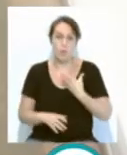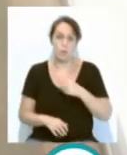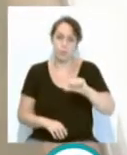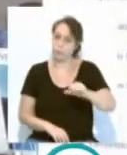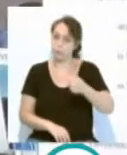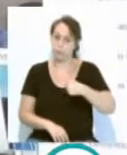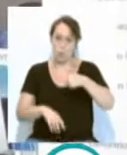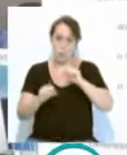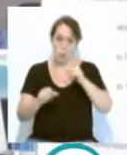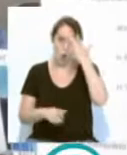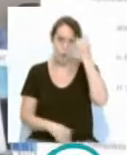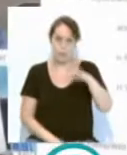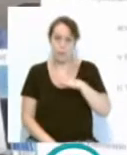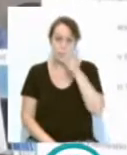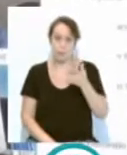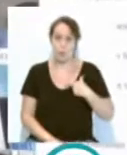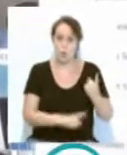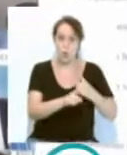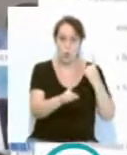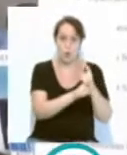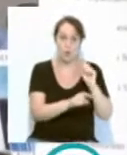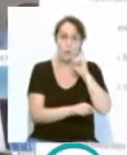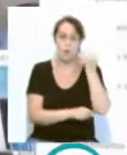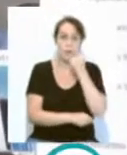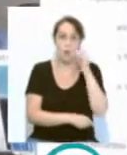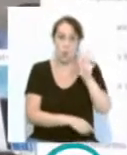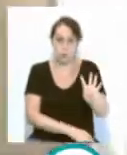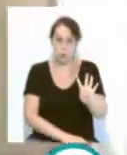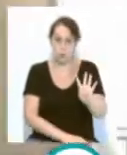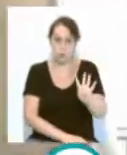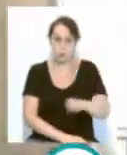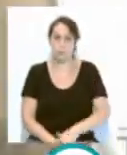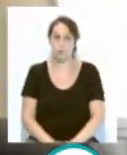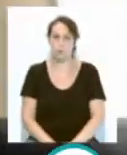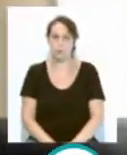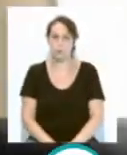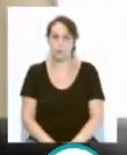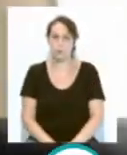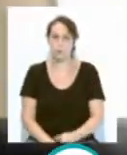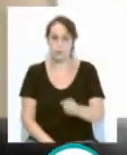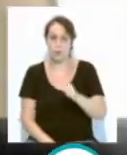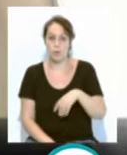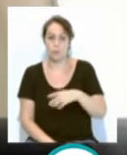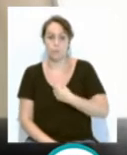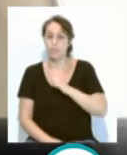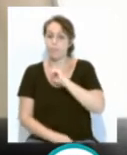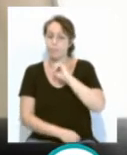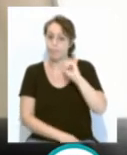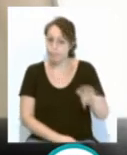visto bueno final tras desestimarse en votación las cuatro alegaciones que se habían presentado. Queda desestimada por tanto